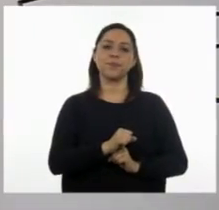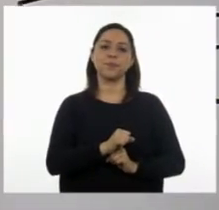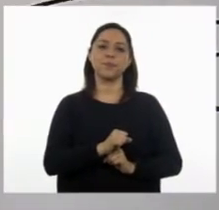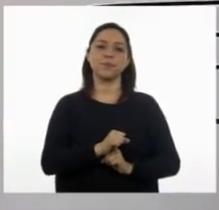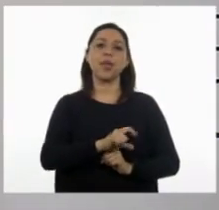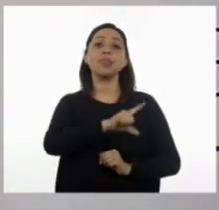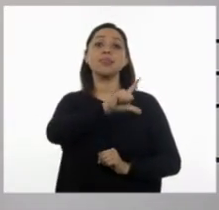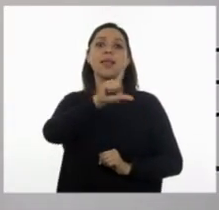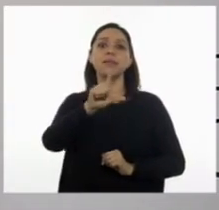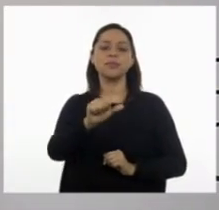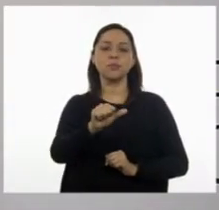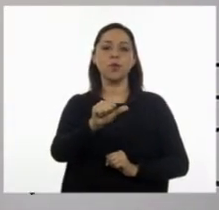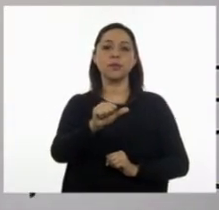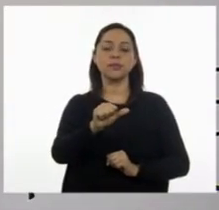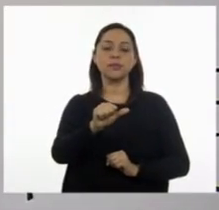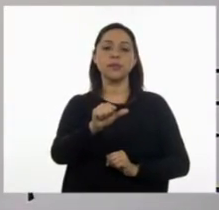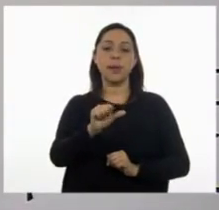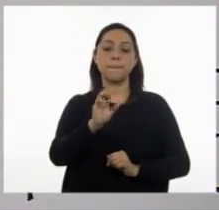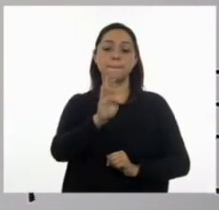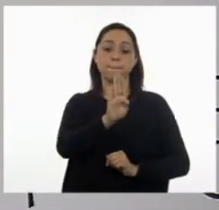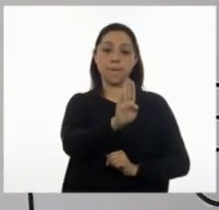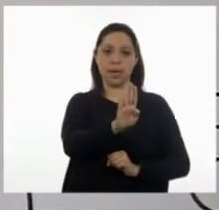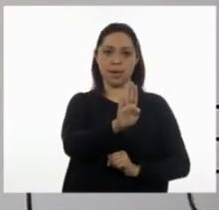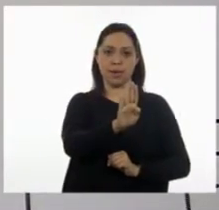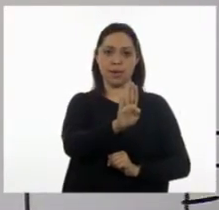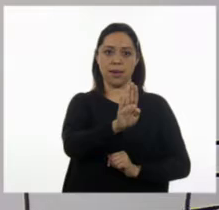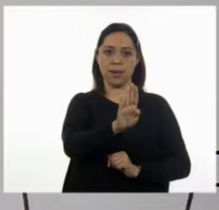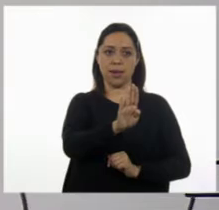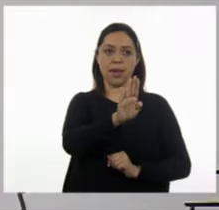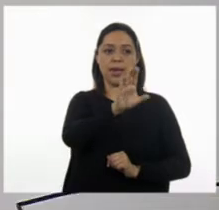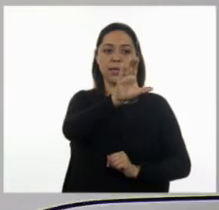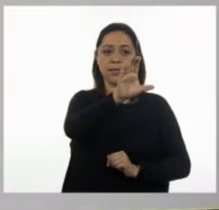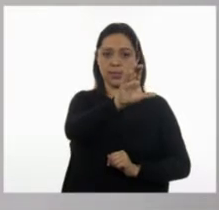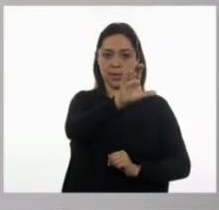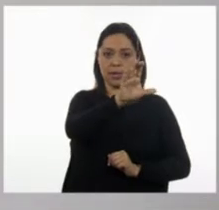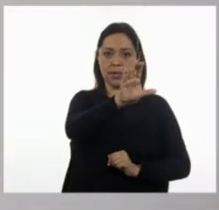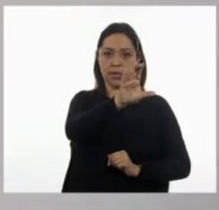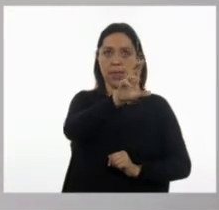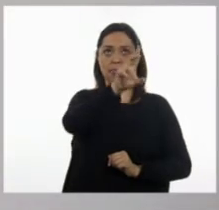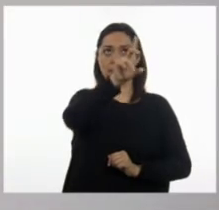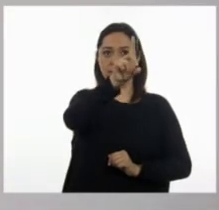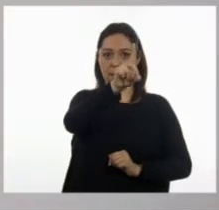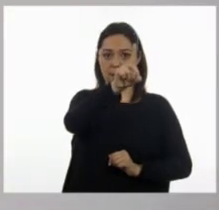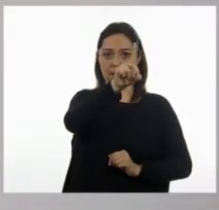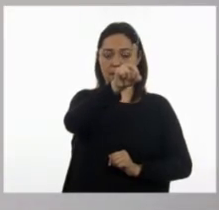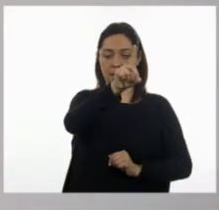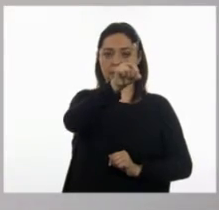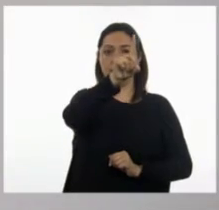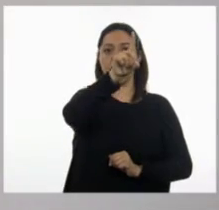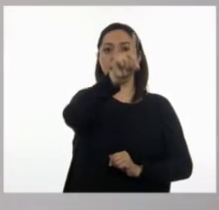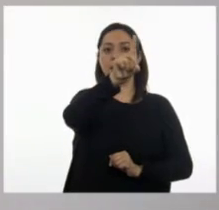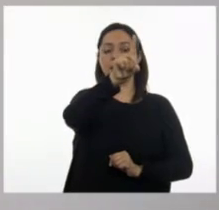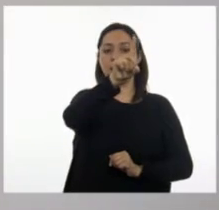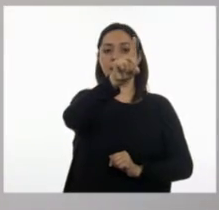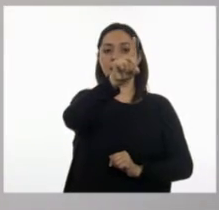hasta qué letra tendríamos que llegar para establecer ese criterio. Hasta la H.